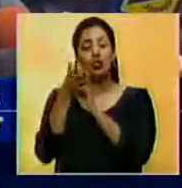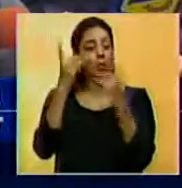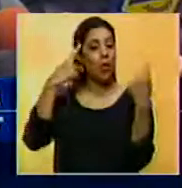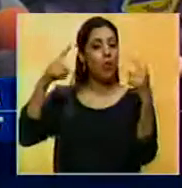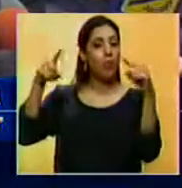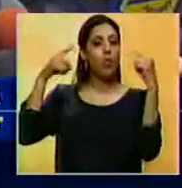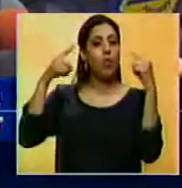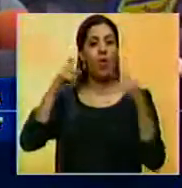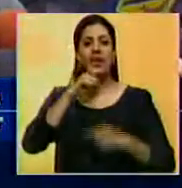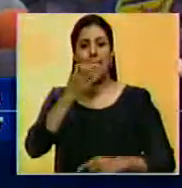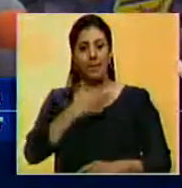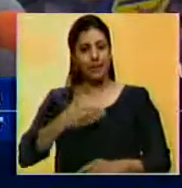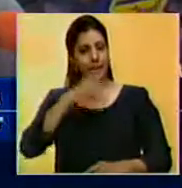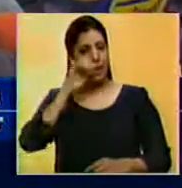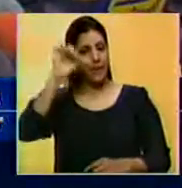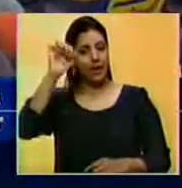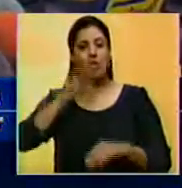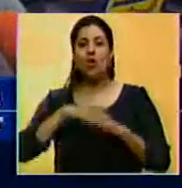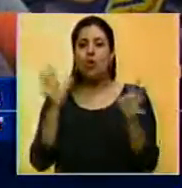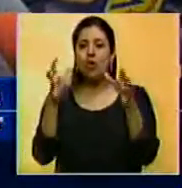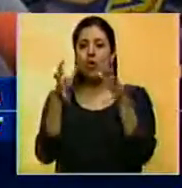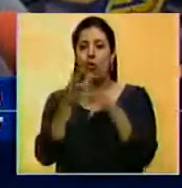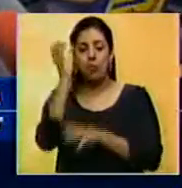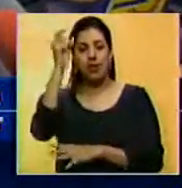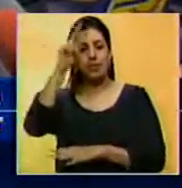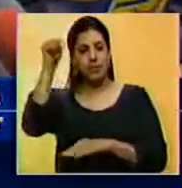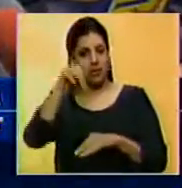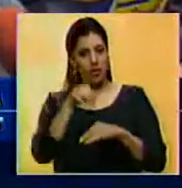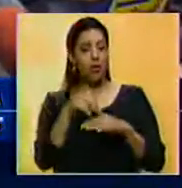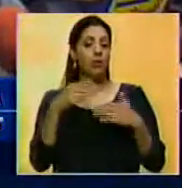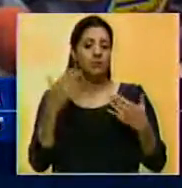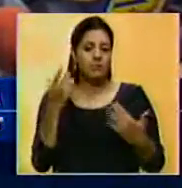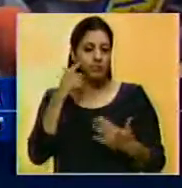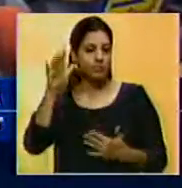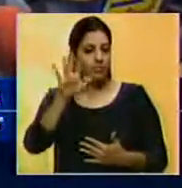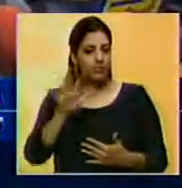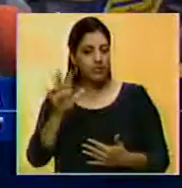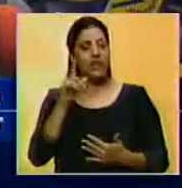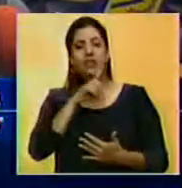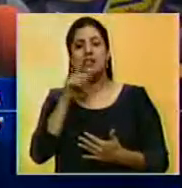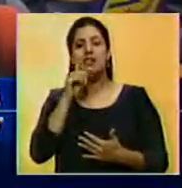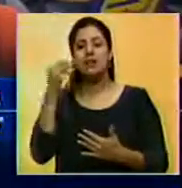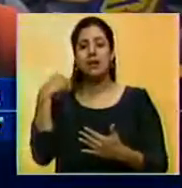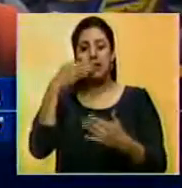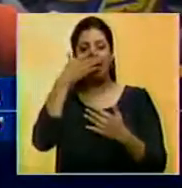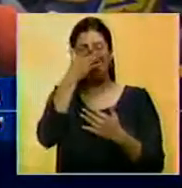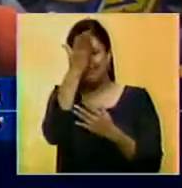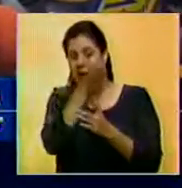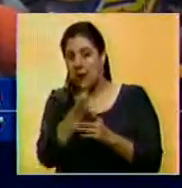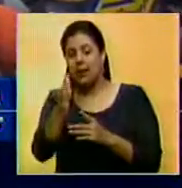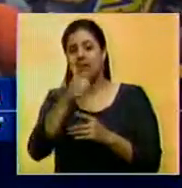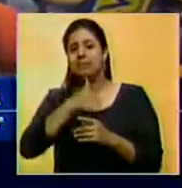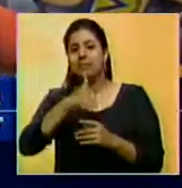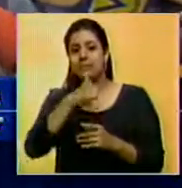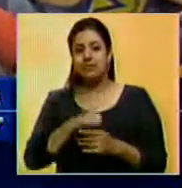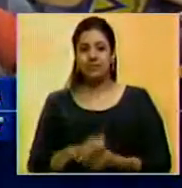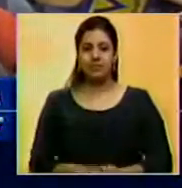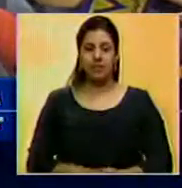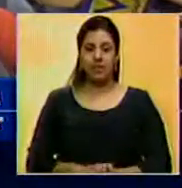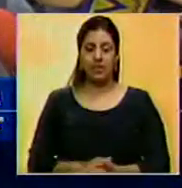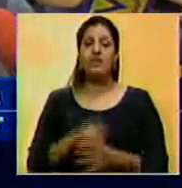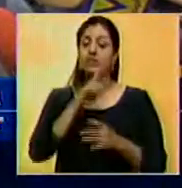abandono del cargo del presidente Maduro por parte de la Asamblea Nacional, pues a su juicio es un llamado indirecto a la insubordinación.